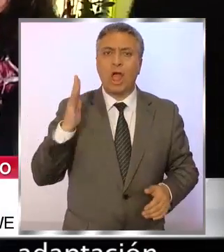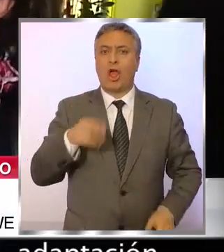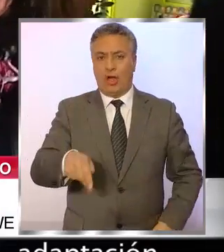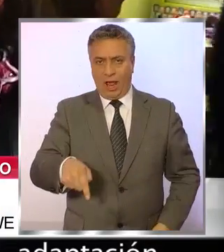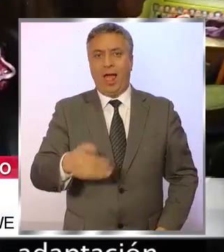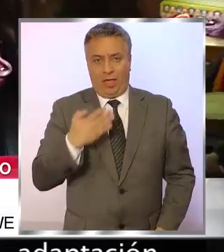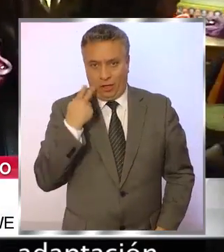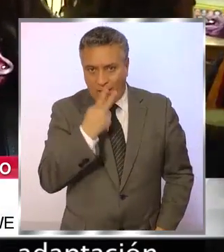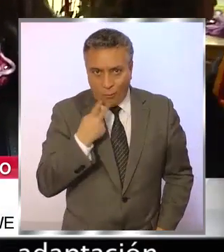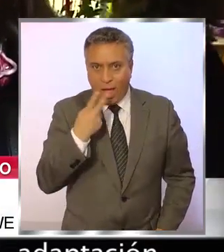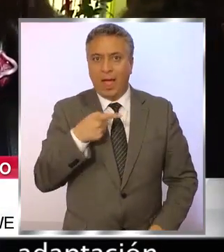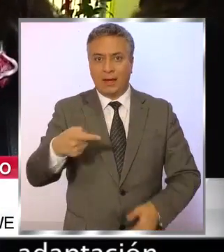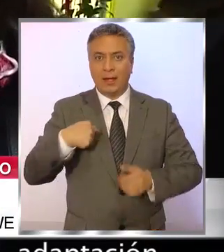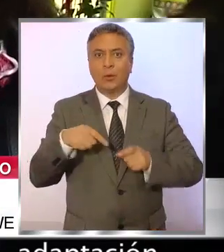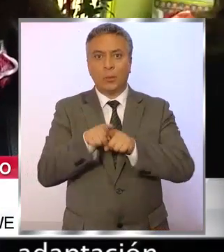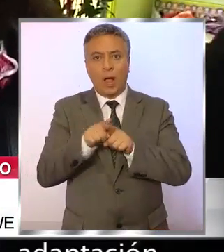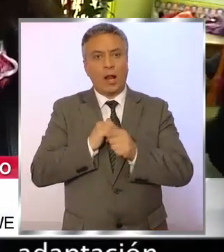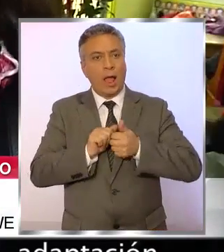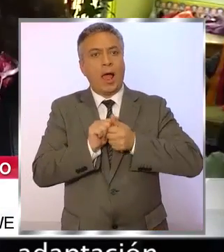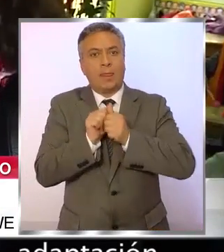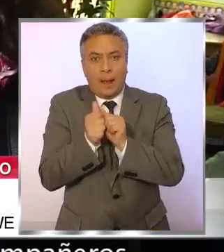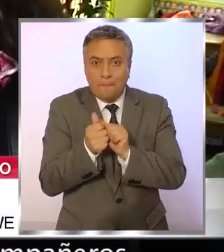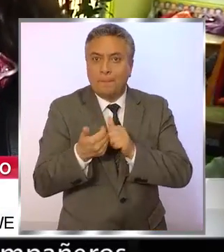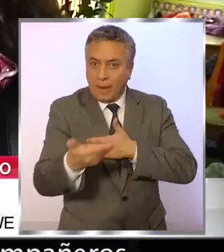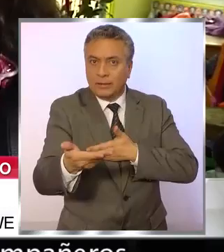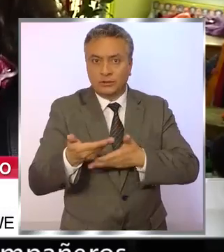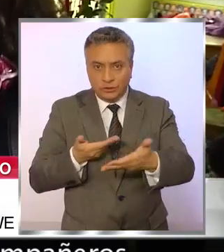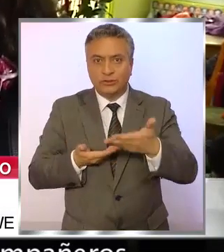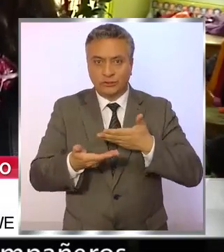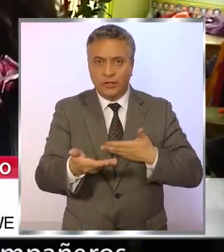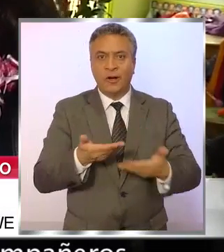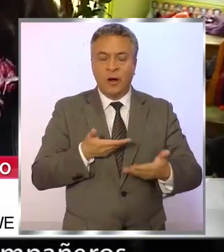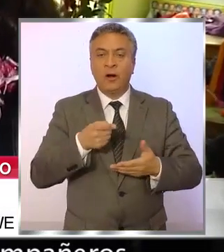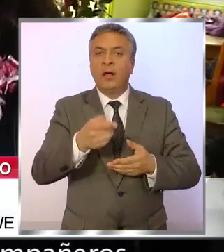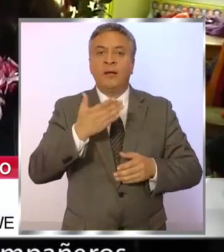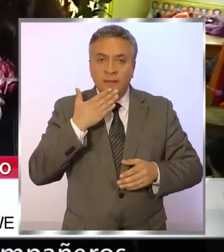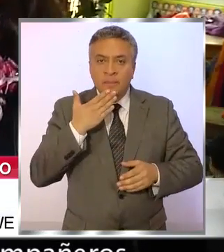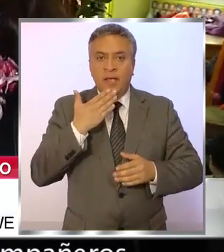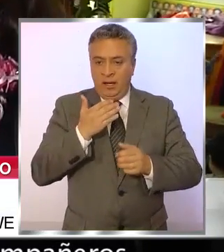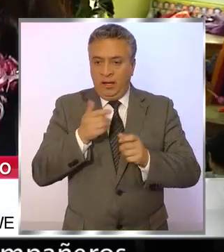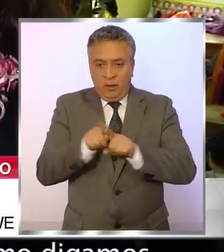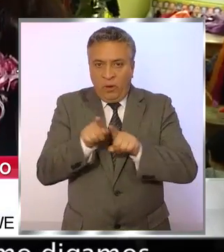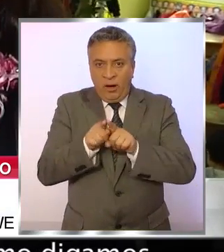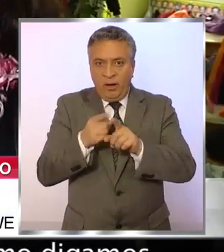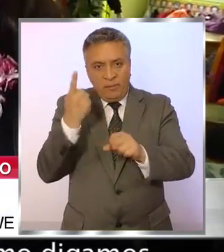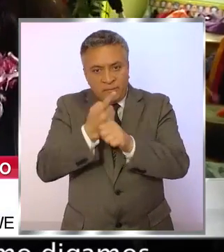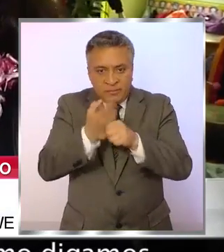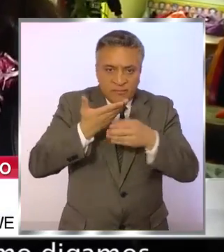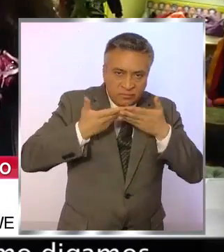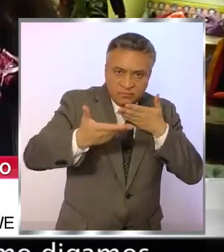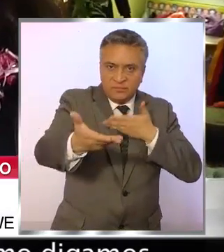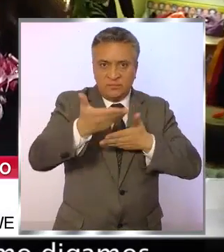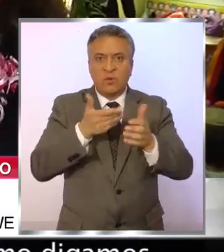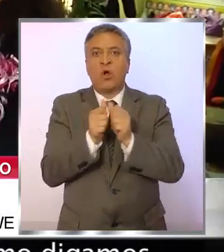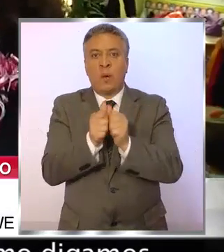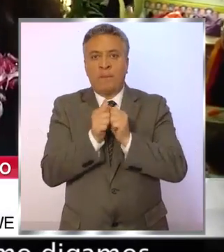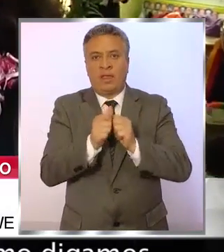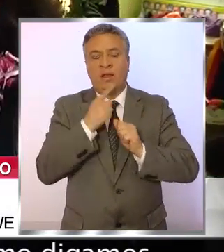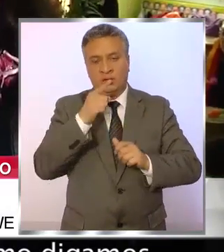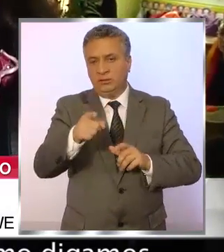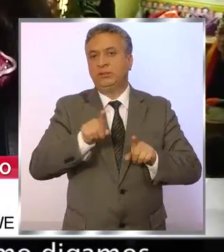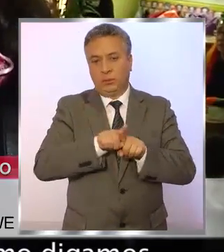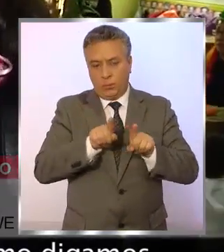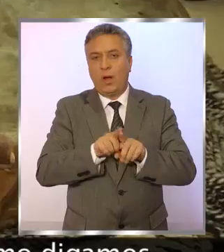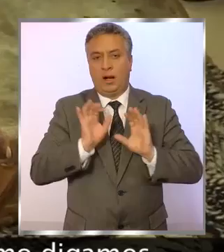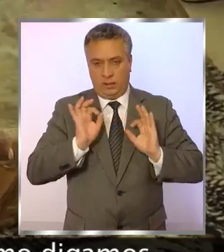adaptación e interactuar igual con sus compañeros, que igual le ha servido